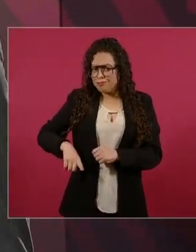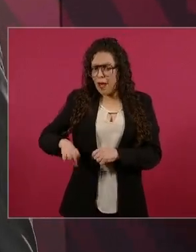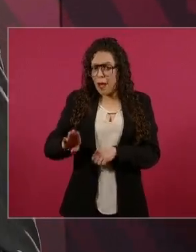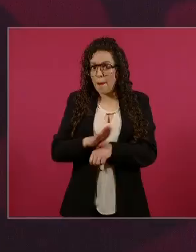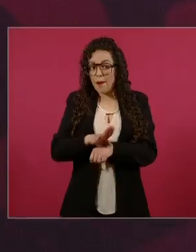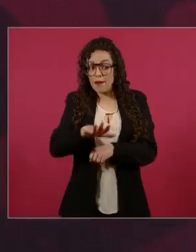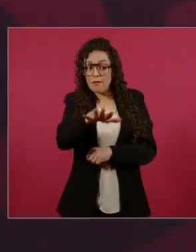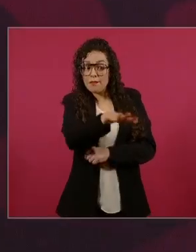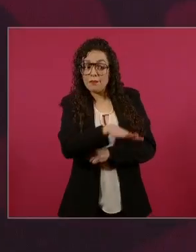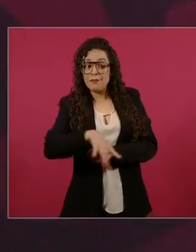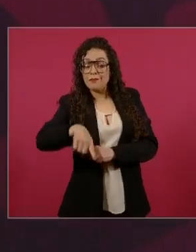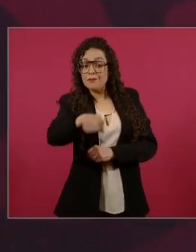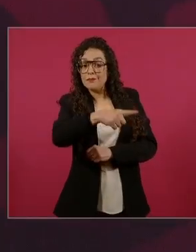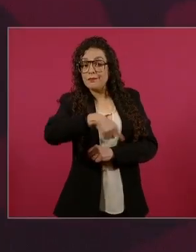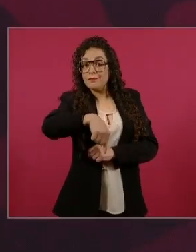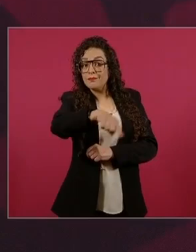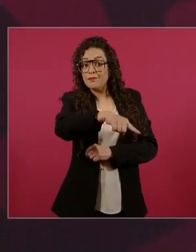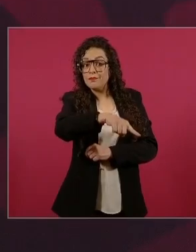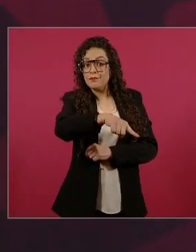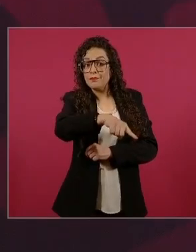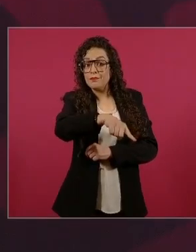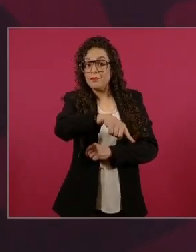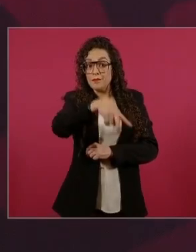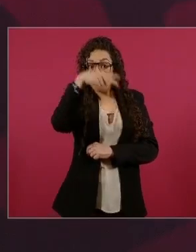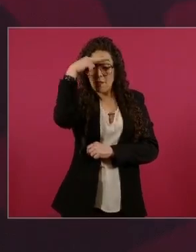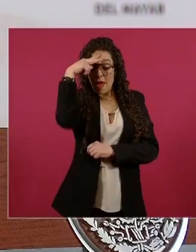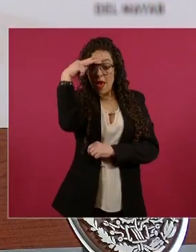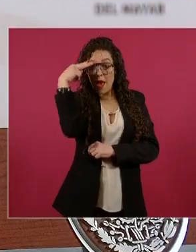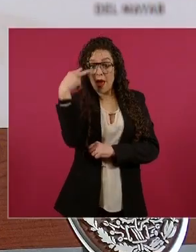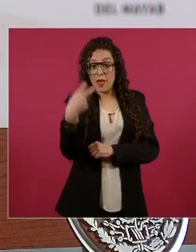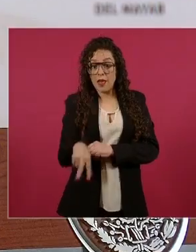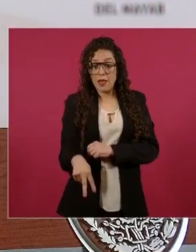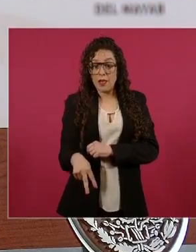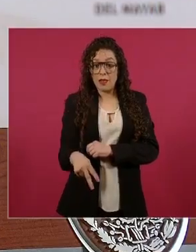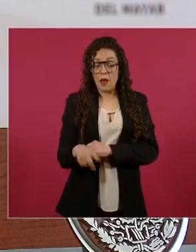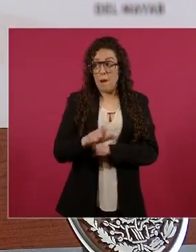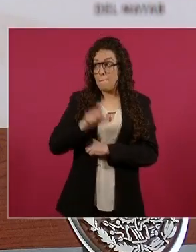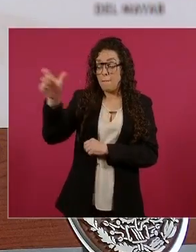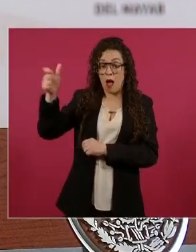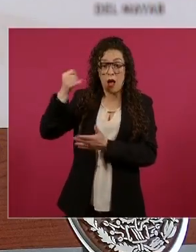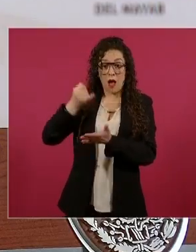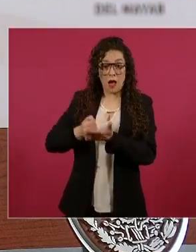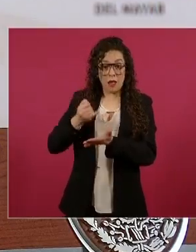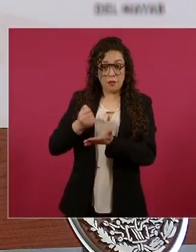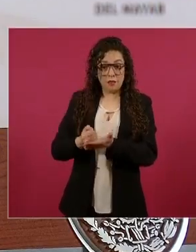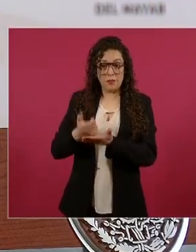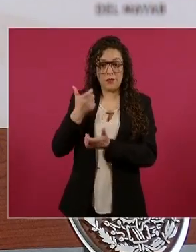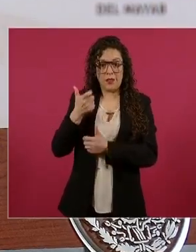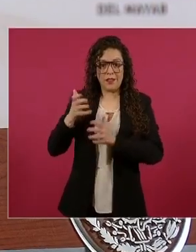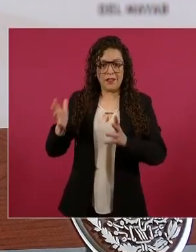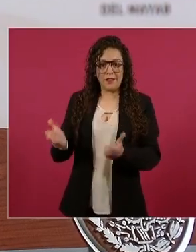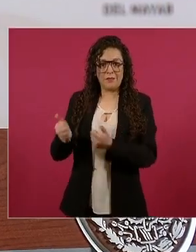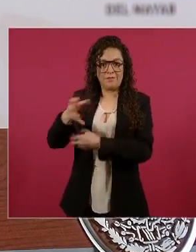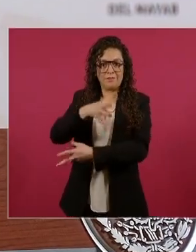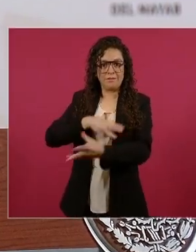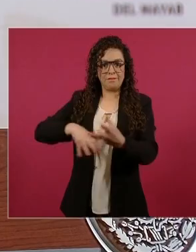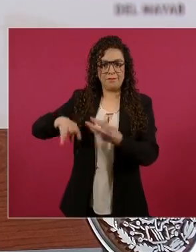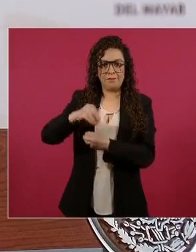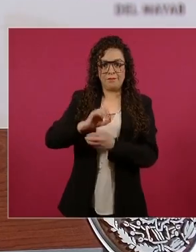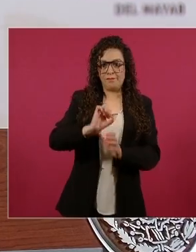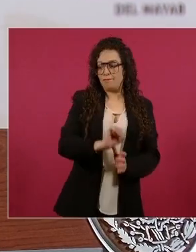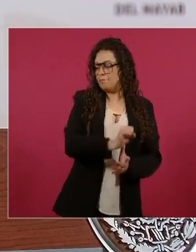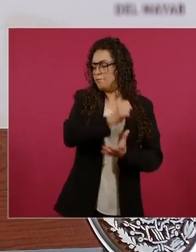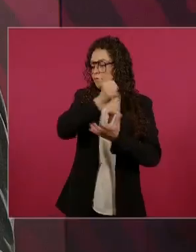dinero del pueblo, si se recupera va al presupuesto y el presupuesto no es dinero del gobierno, es